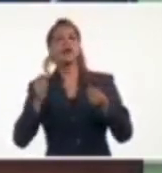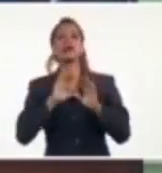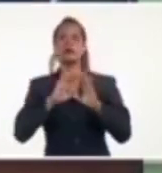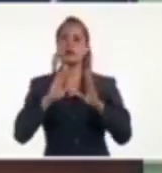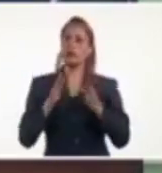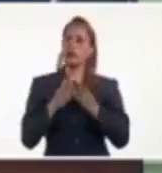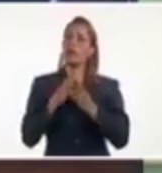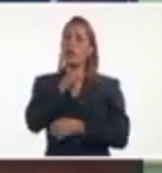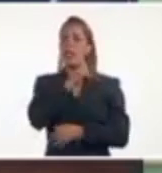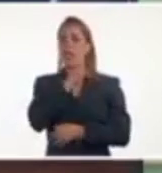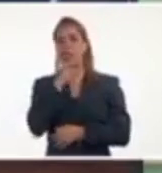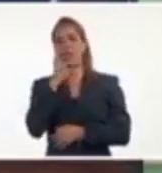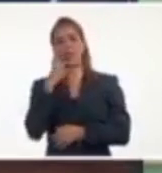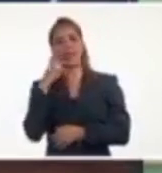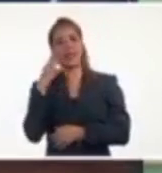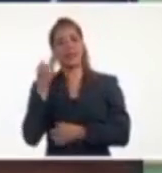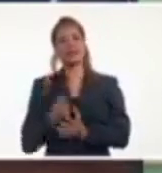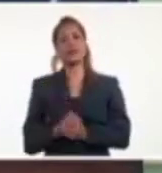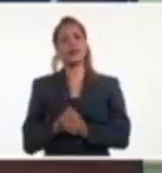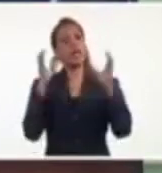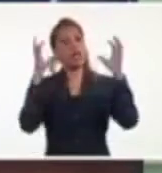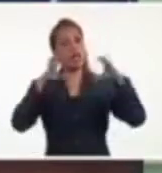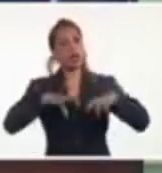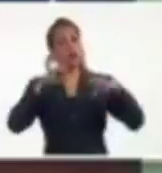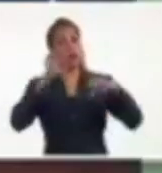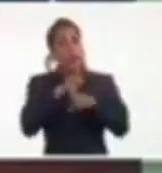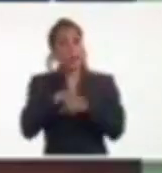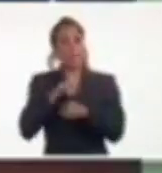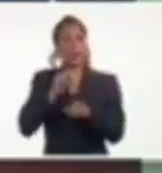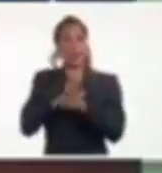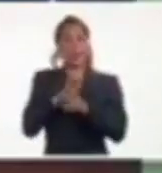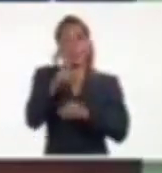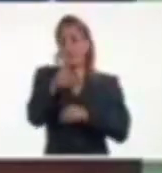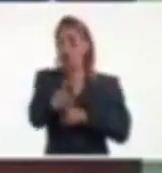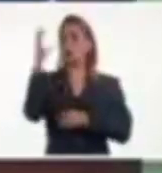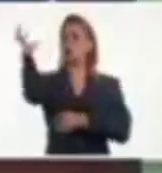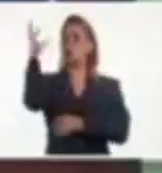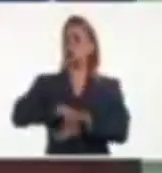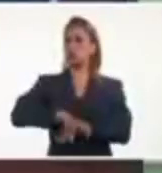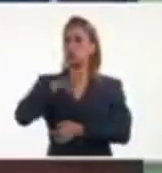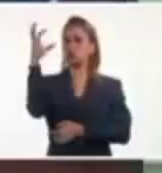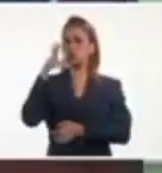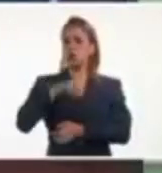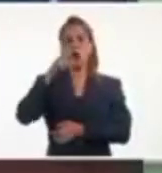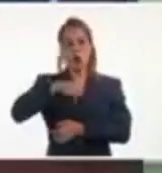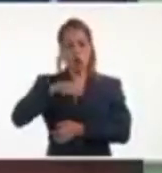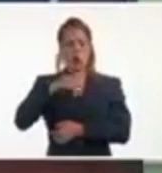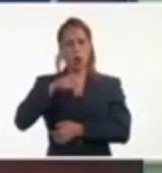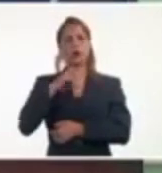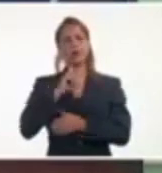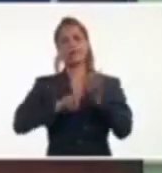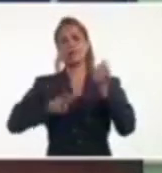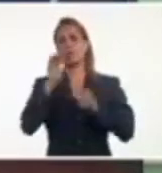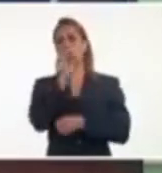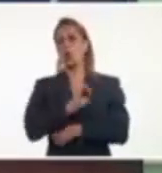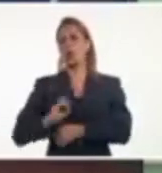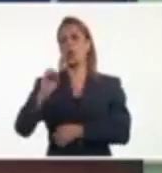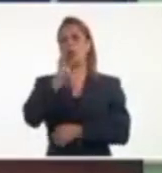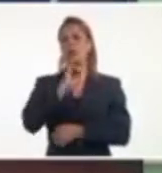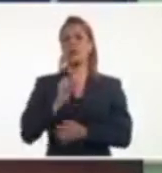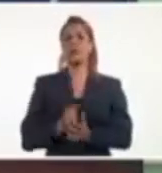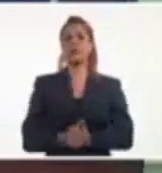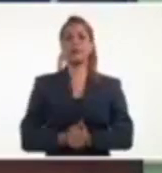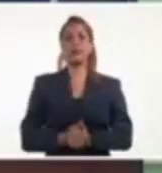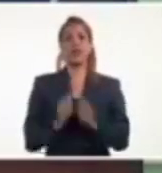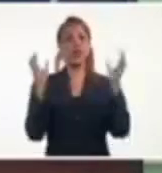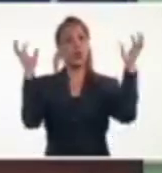impactos. Las lluvias ya se están incrementando y seguirán así durante el día de hoy en las provincias orientales de nuestro país. Las